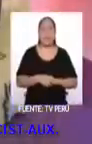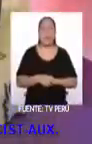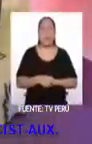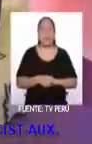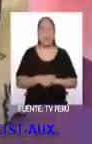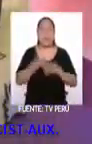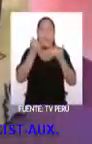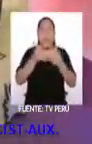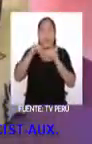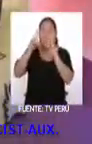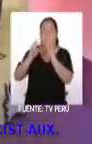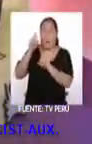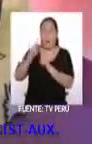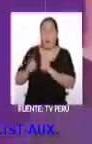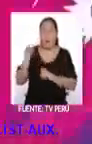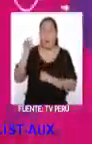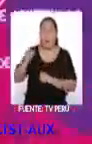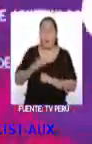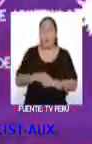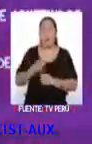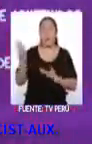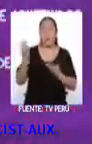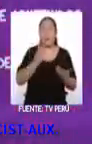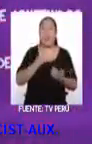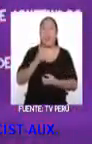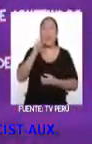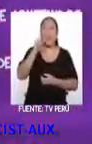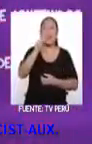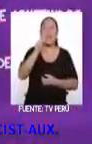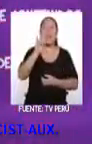Hoy en Pregunta Tag está con nosotros Quito.